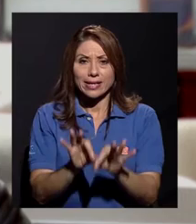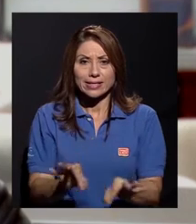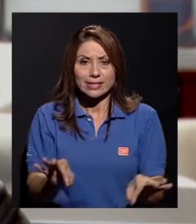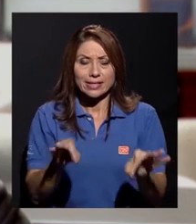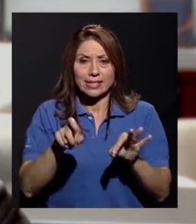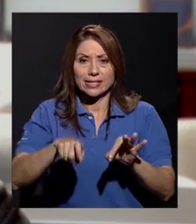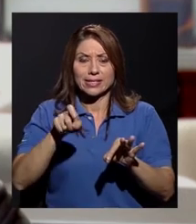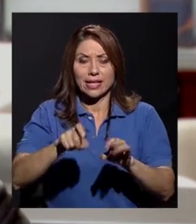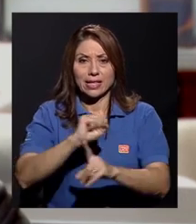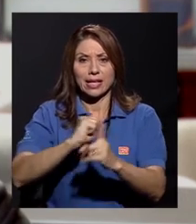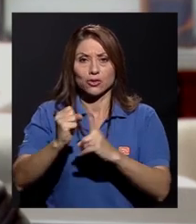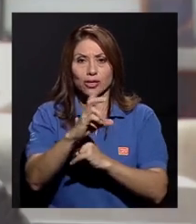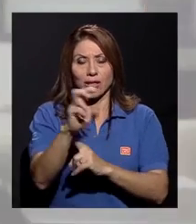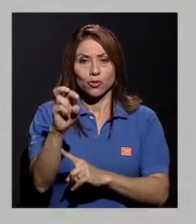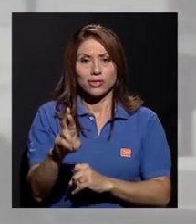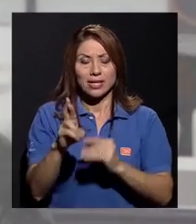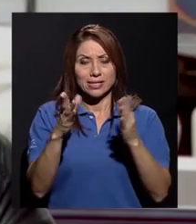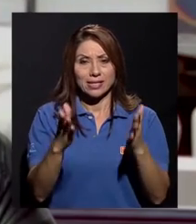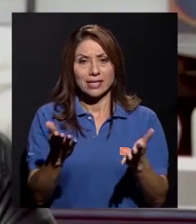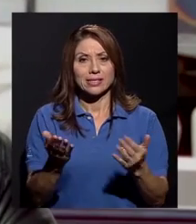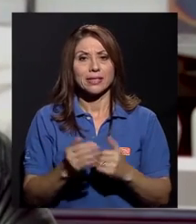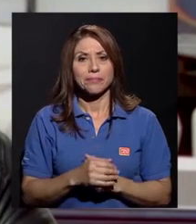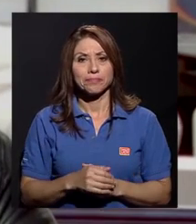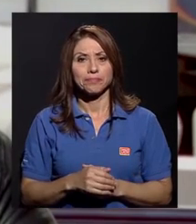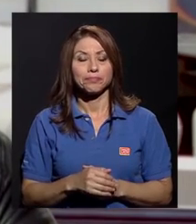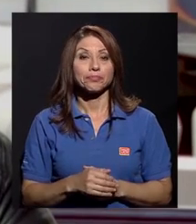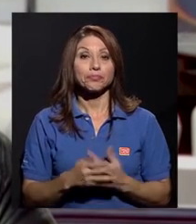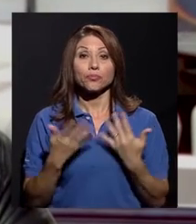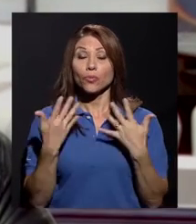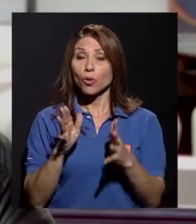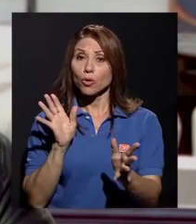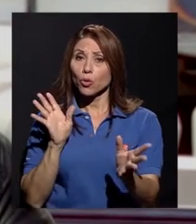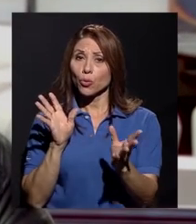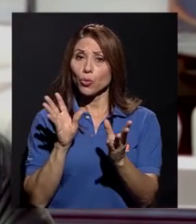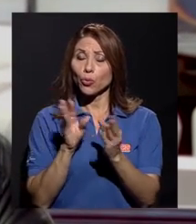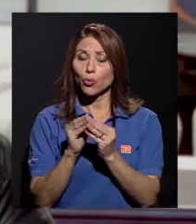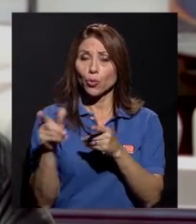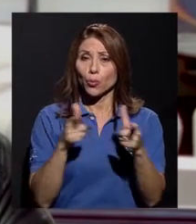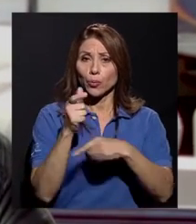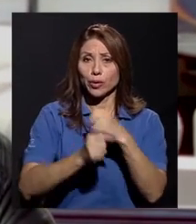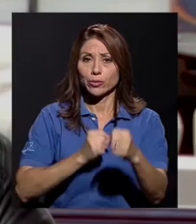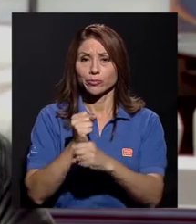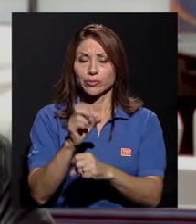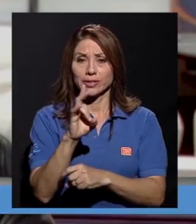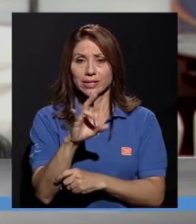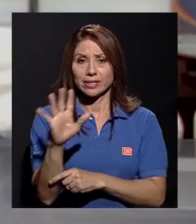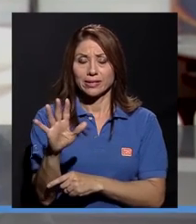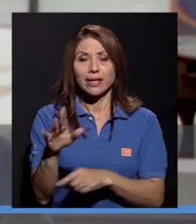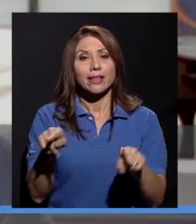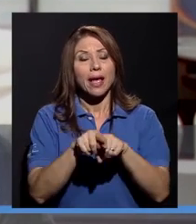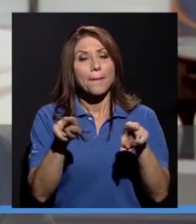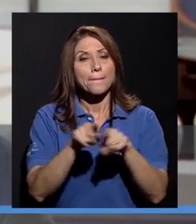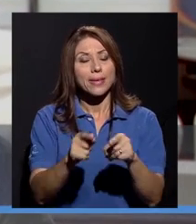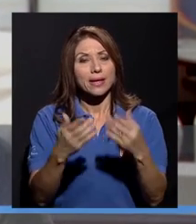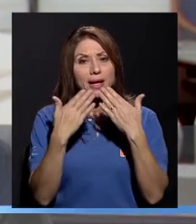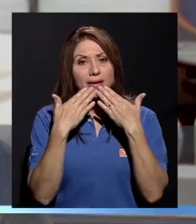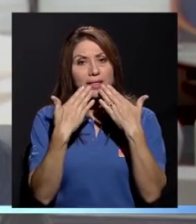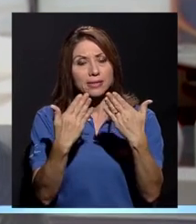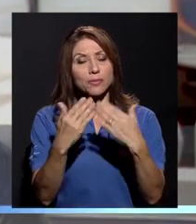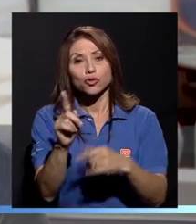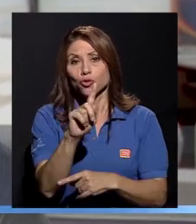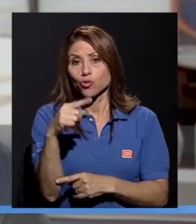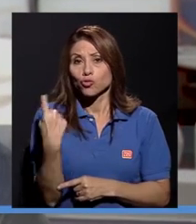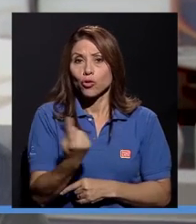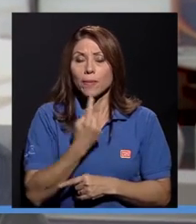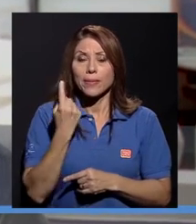de la sociedad costarricense. Al cumplir 75 años, también agradecemos, no sólo